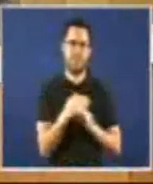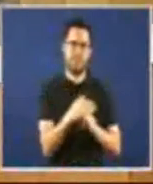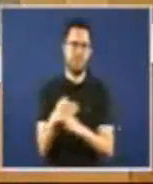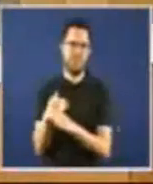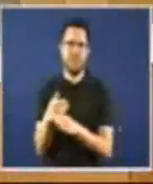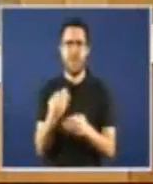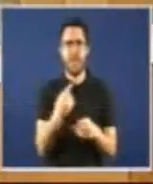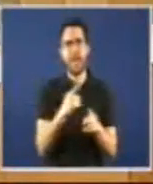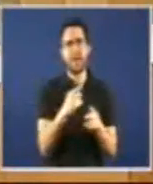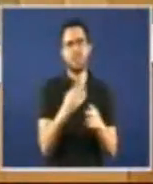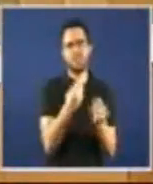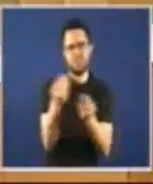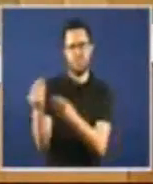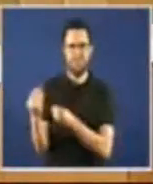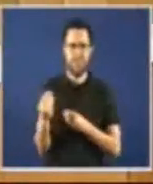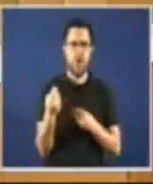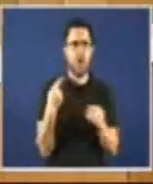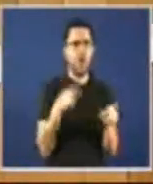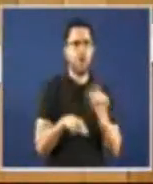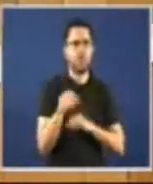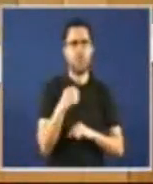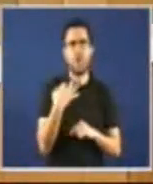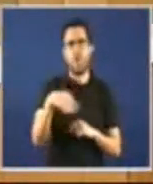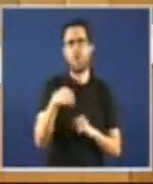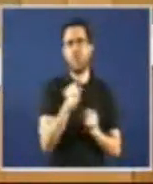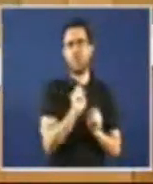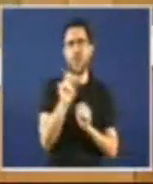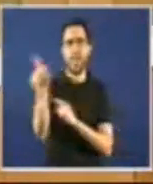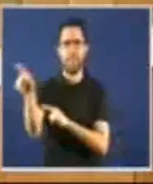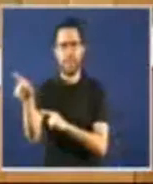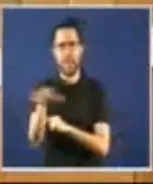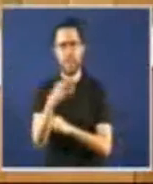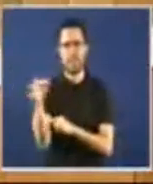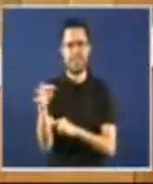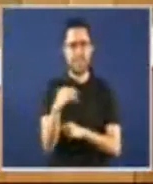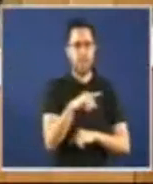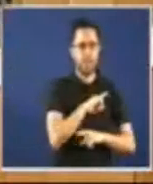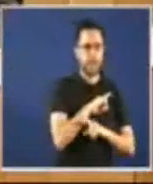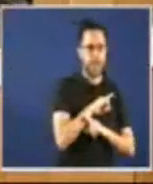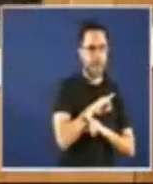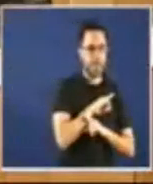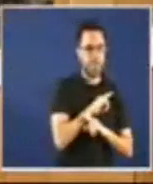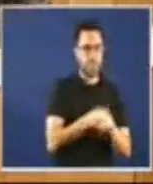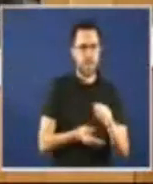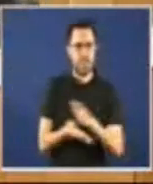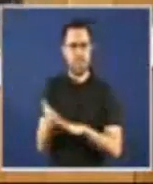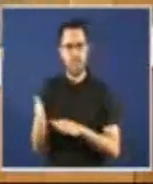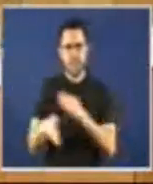opción que emigrar, nen outro futuro, senón emigran, que pasaren directamente do paro a xubilación sin pensión.